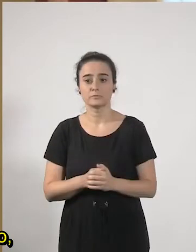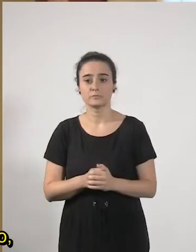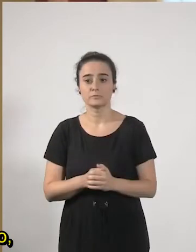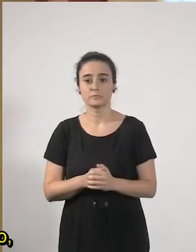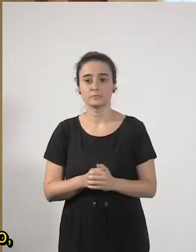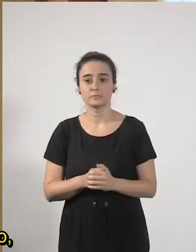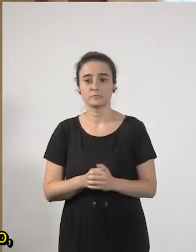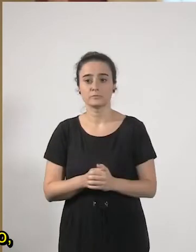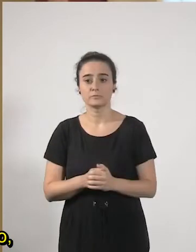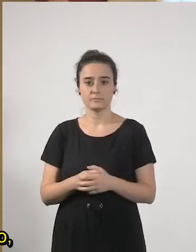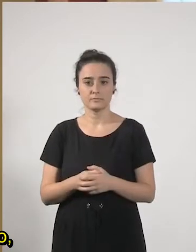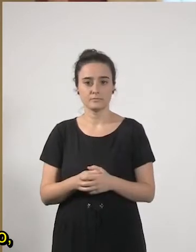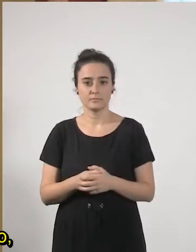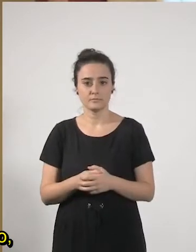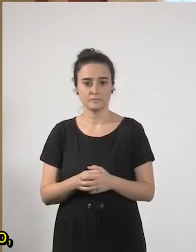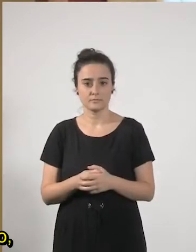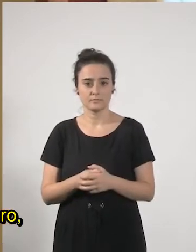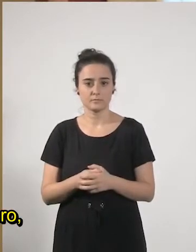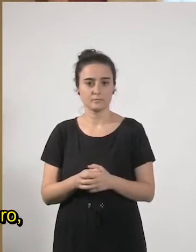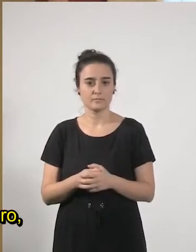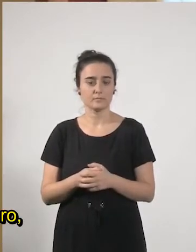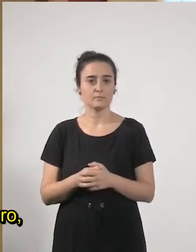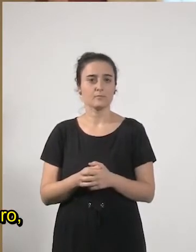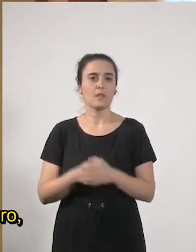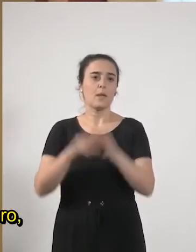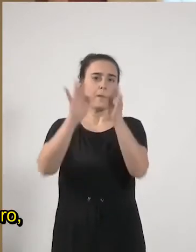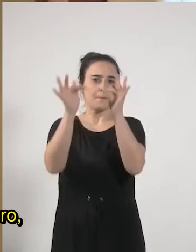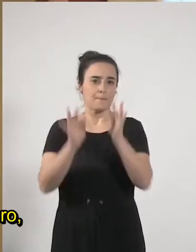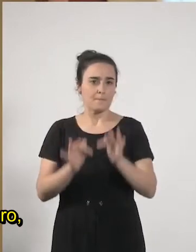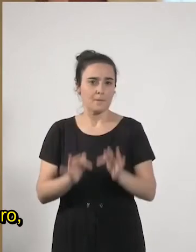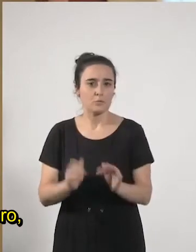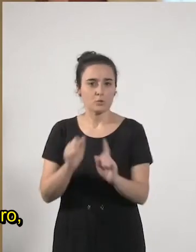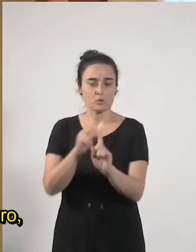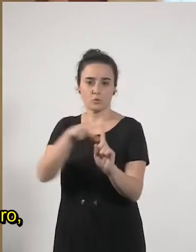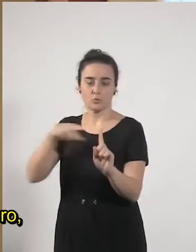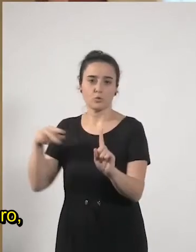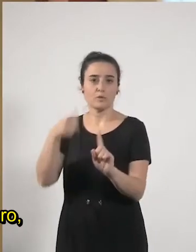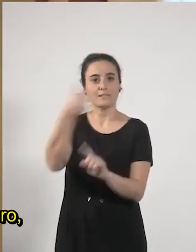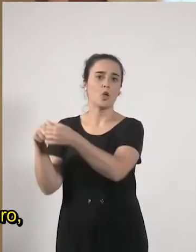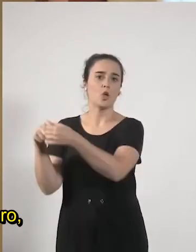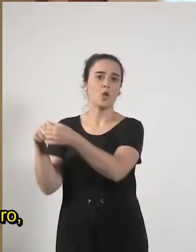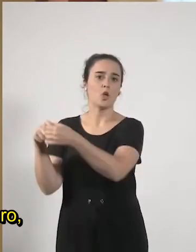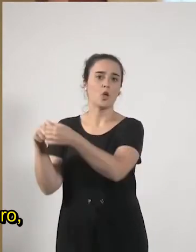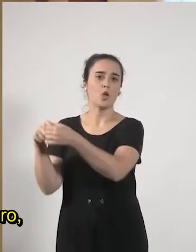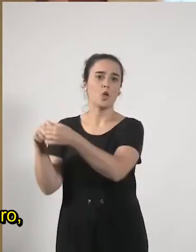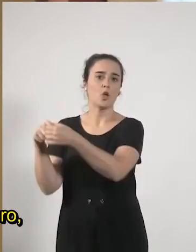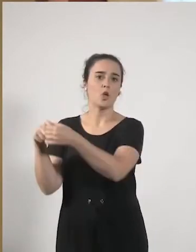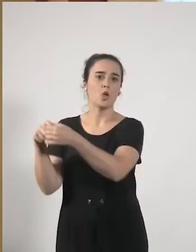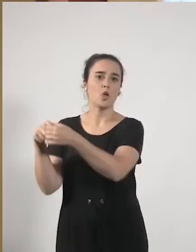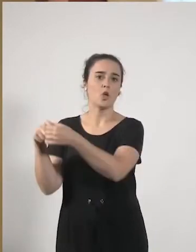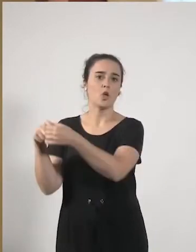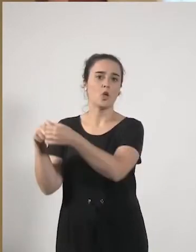...reproducivos, indicadores económicos de género, presupuestos con enfoque de género, economía social y sólida...